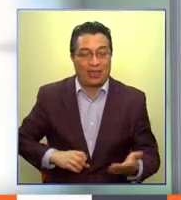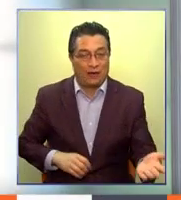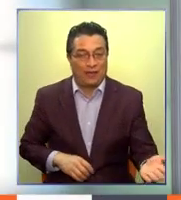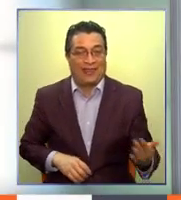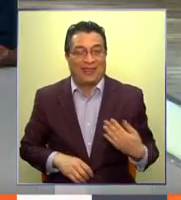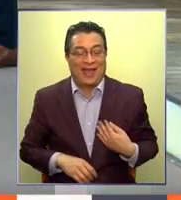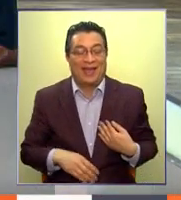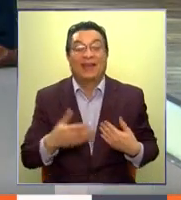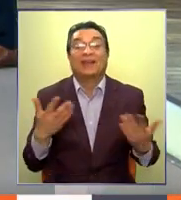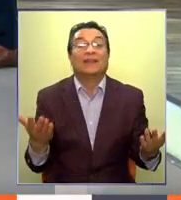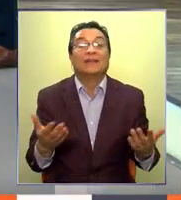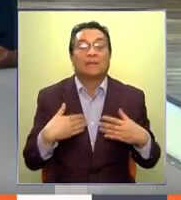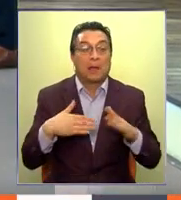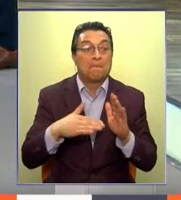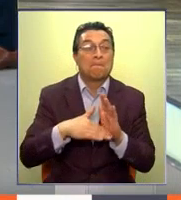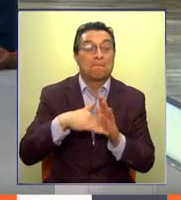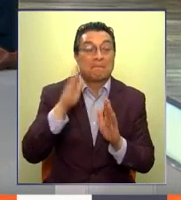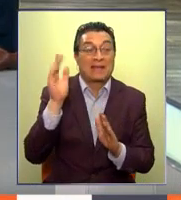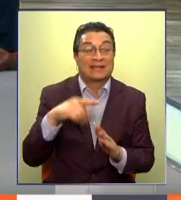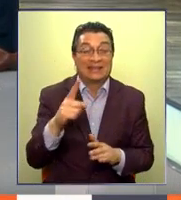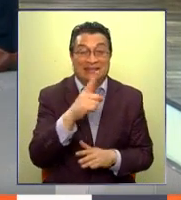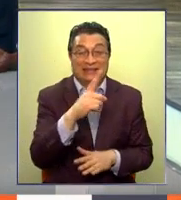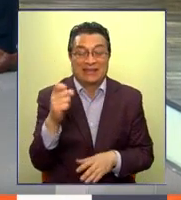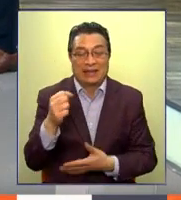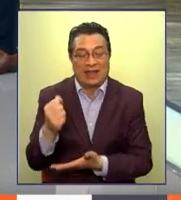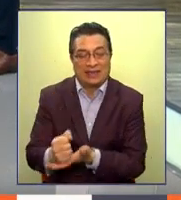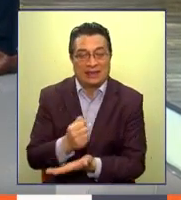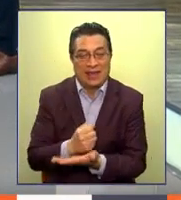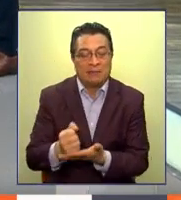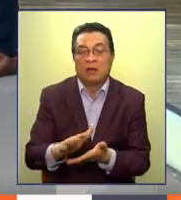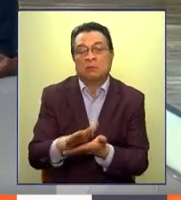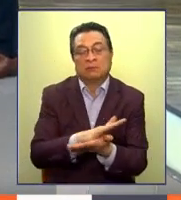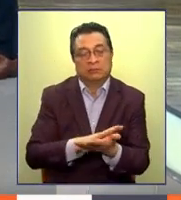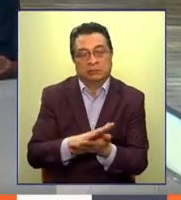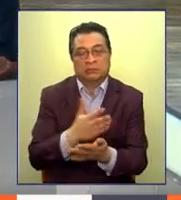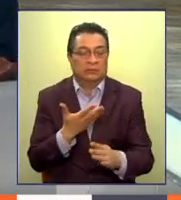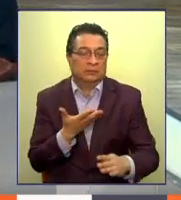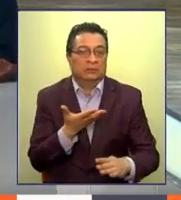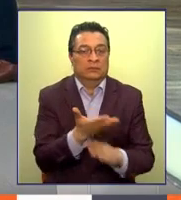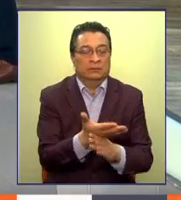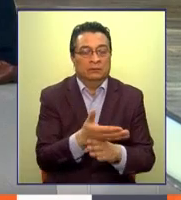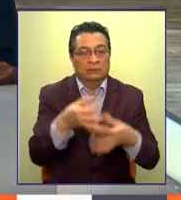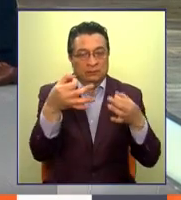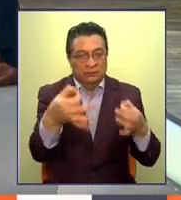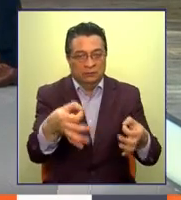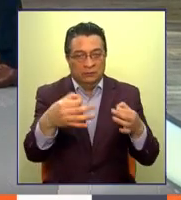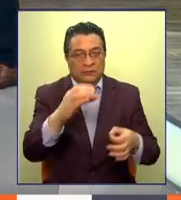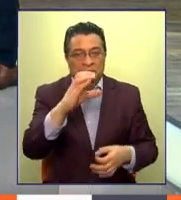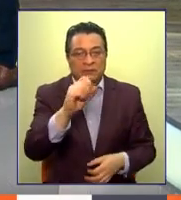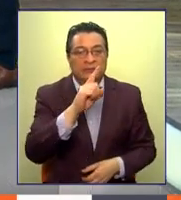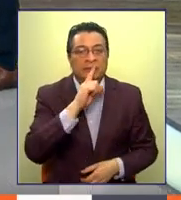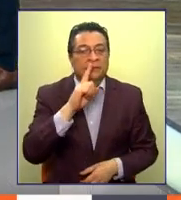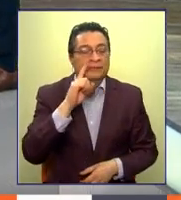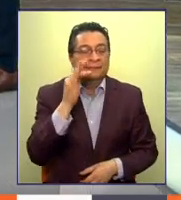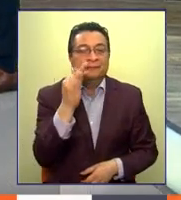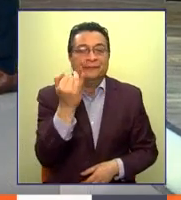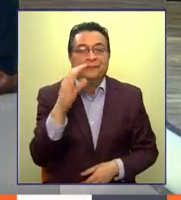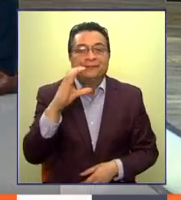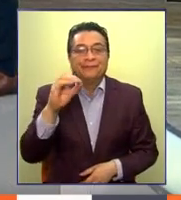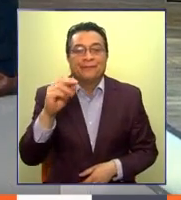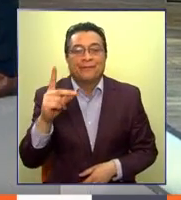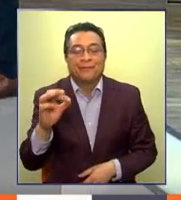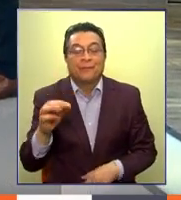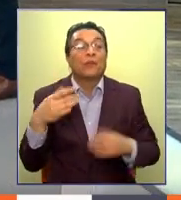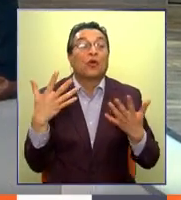realizar más de 100 trámites como la solicitud de certificado, ahí nos vamos a ver, la entrega de